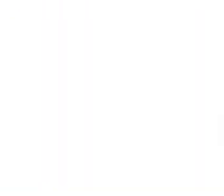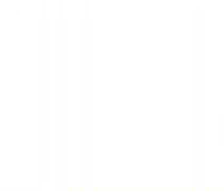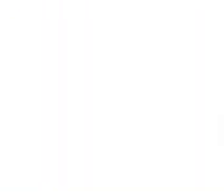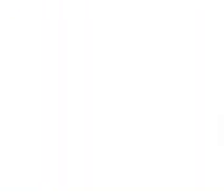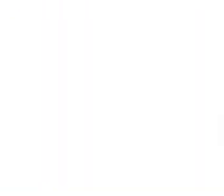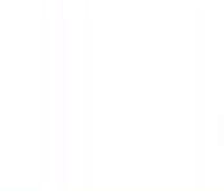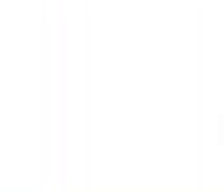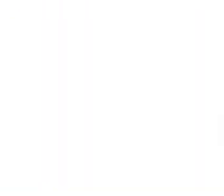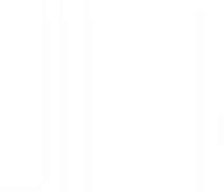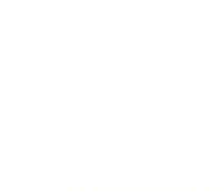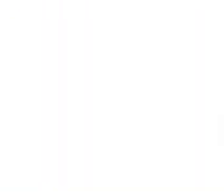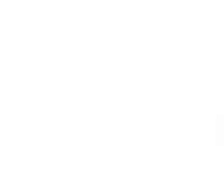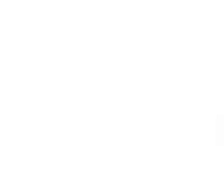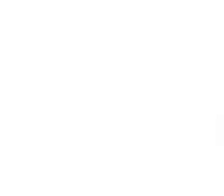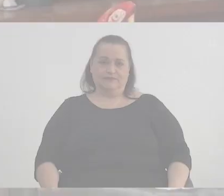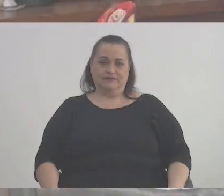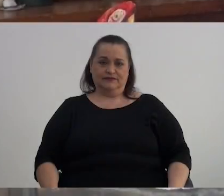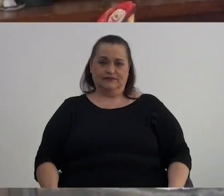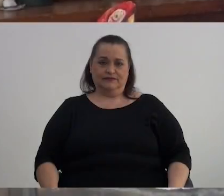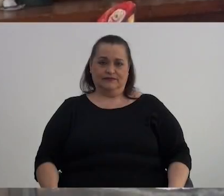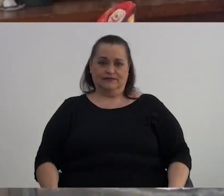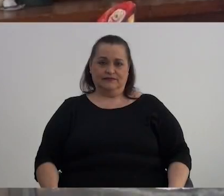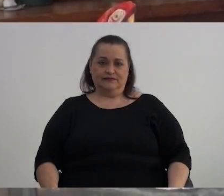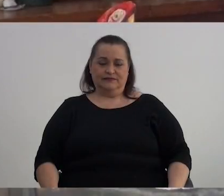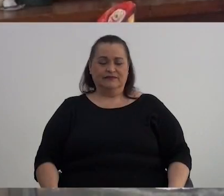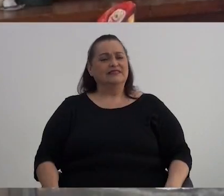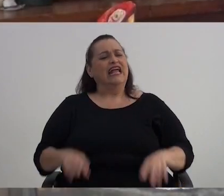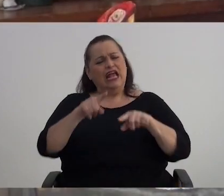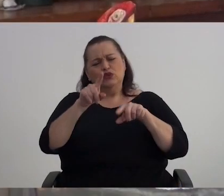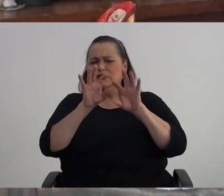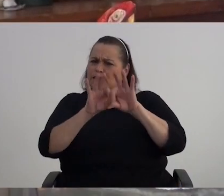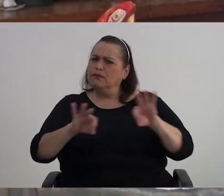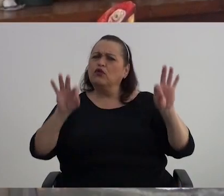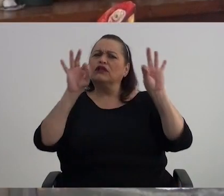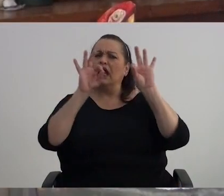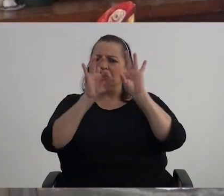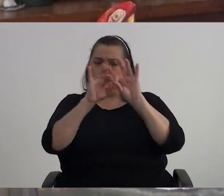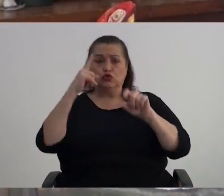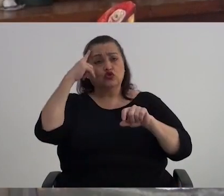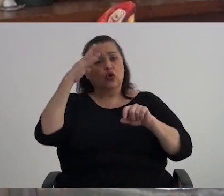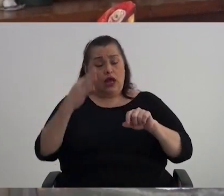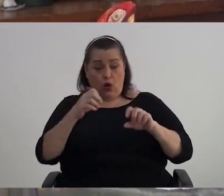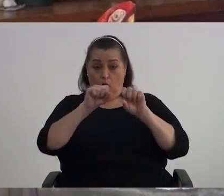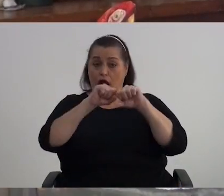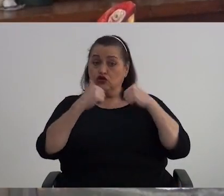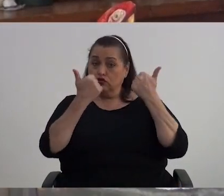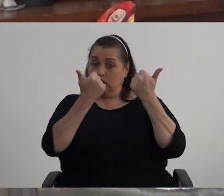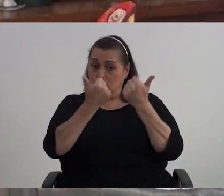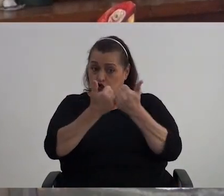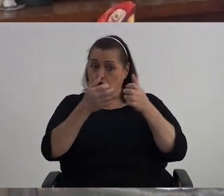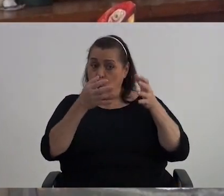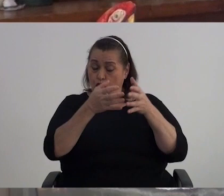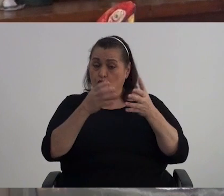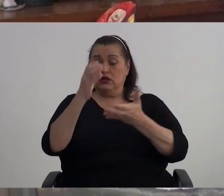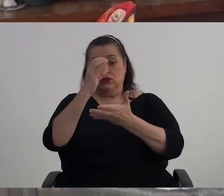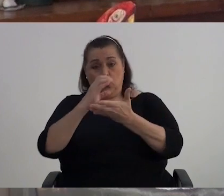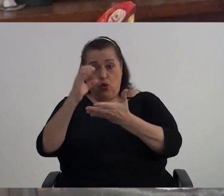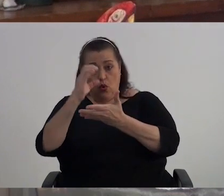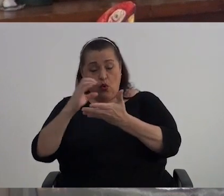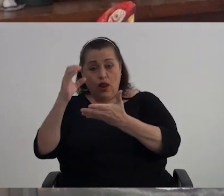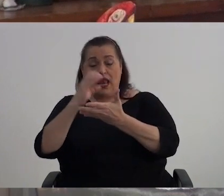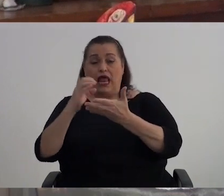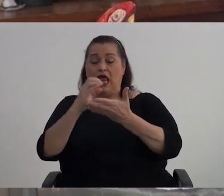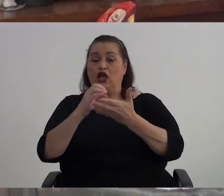próximas A recibir su jubilación Esto es importantísimo Yo creo que Las asociaciones El colegio De